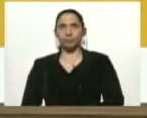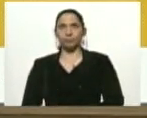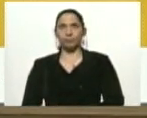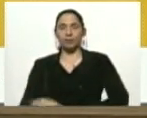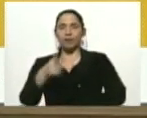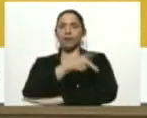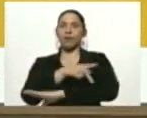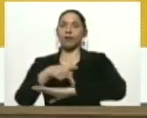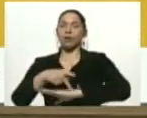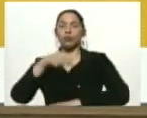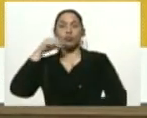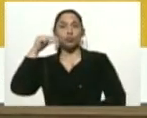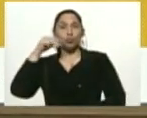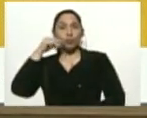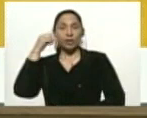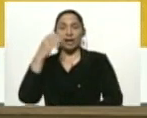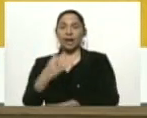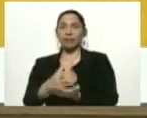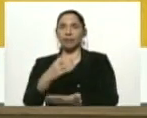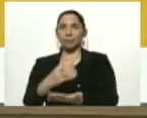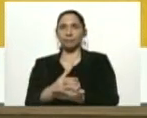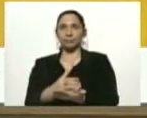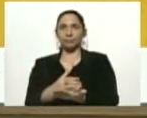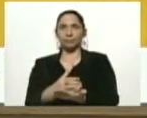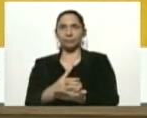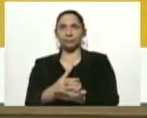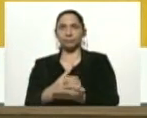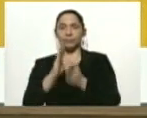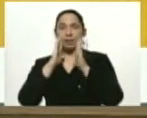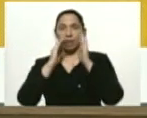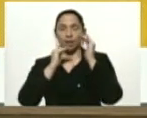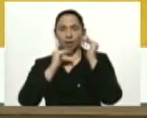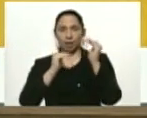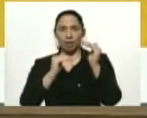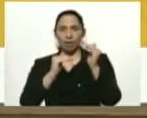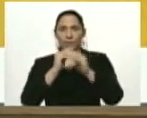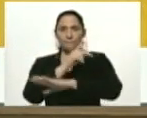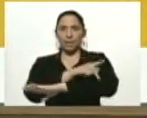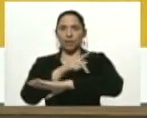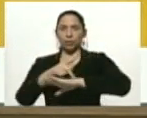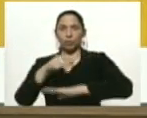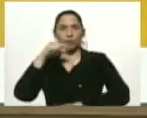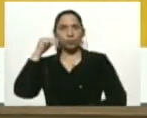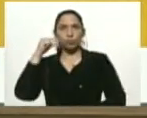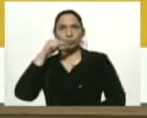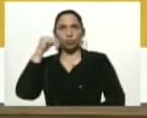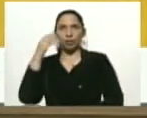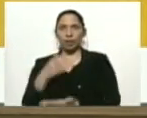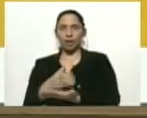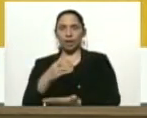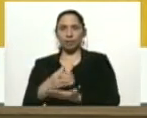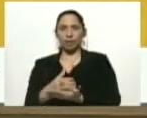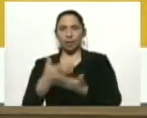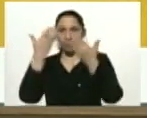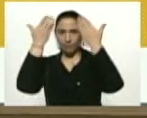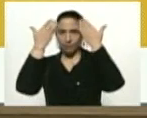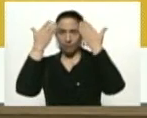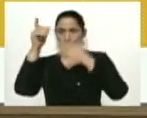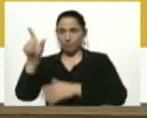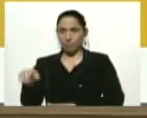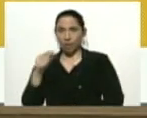parroquia Sucre, Katia. Atención, parroquia Sucre, Katia. Es un enfermero que